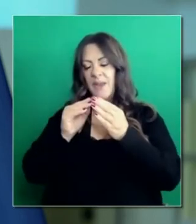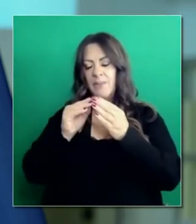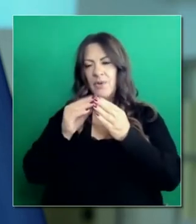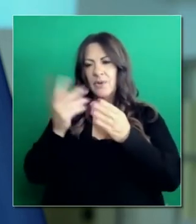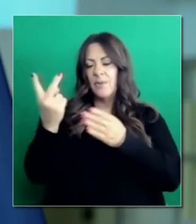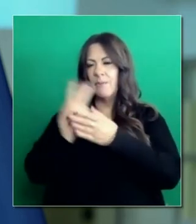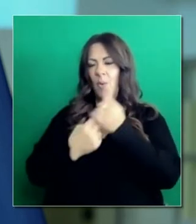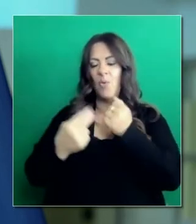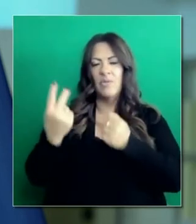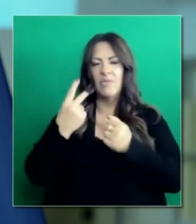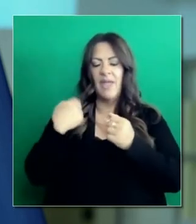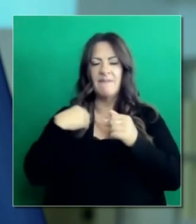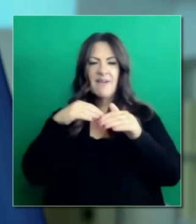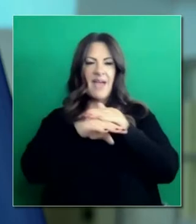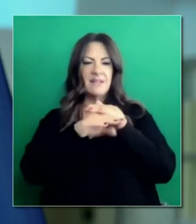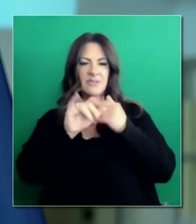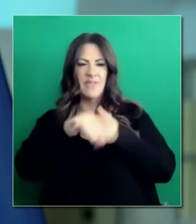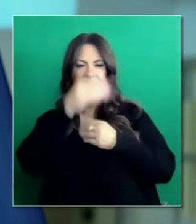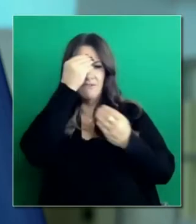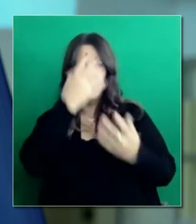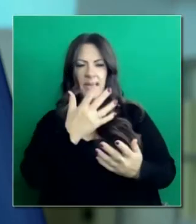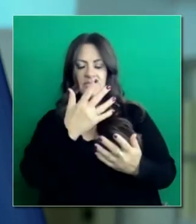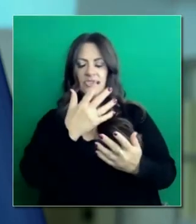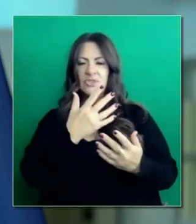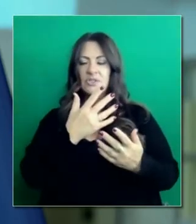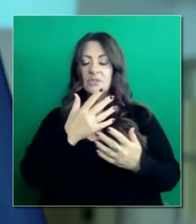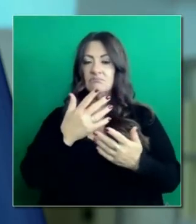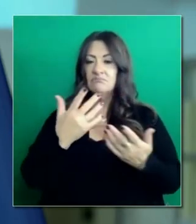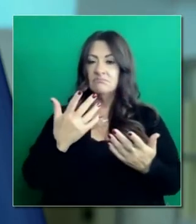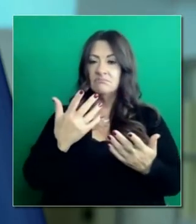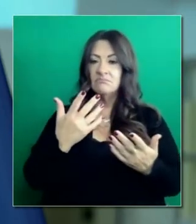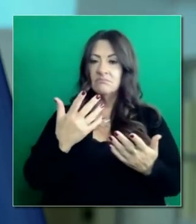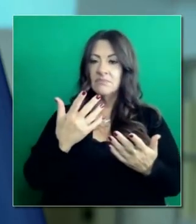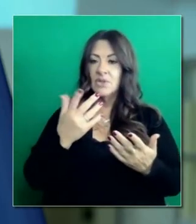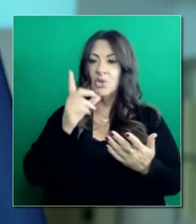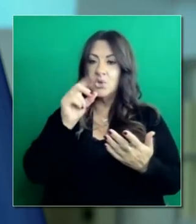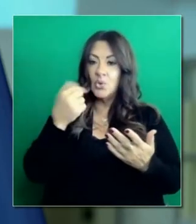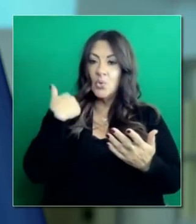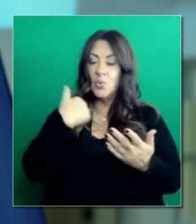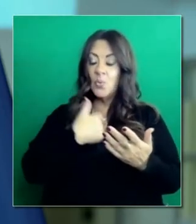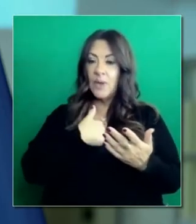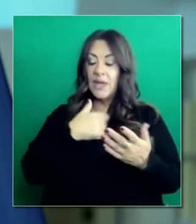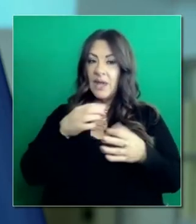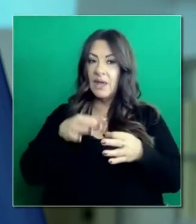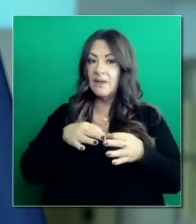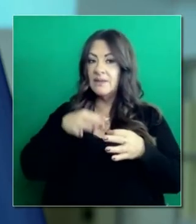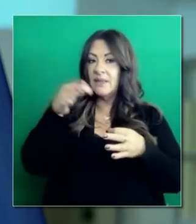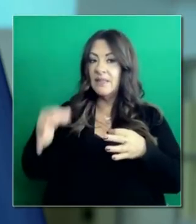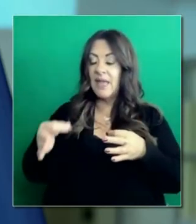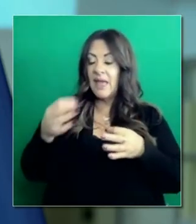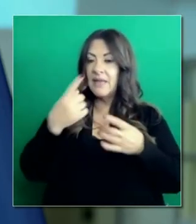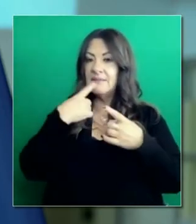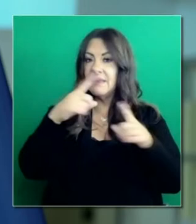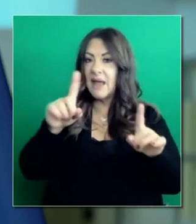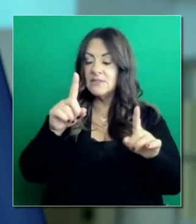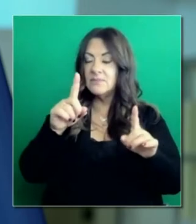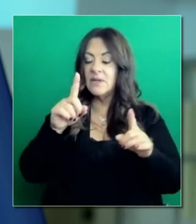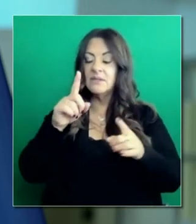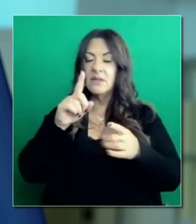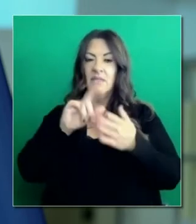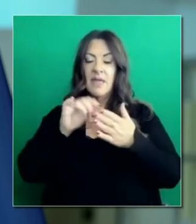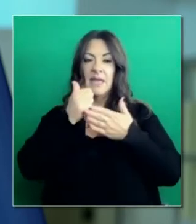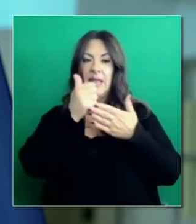una vez que llegaron los datos. La pregunta es si retrasamos el hacer algún anuncio significativo, como por ejemplo para ayudar a pequeños